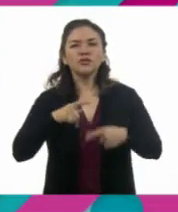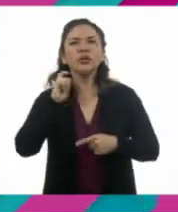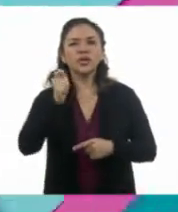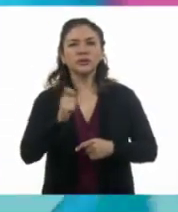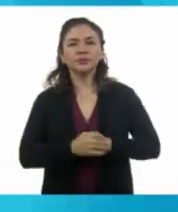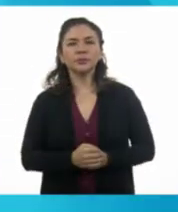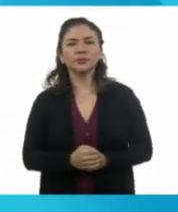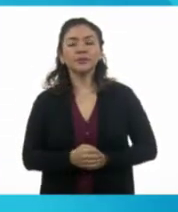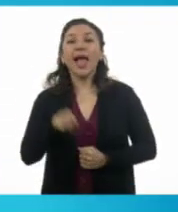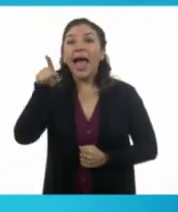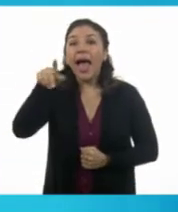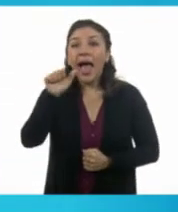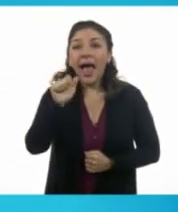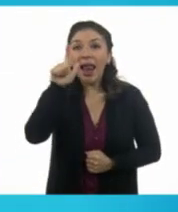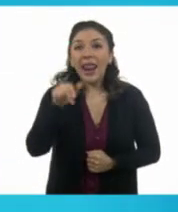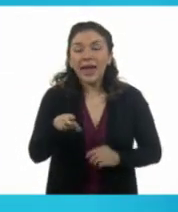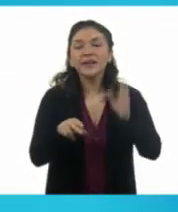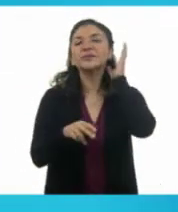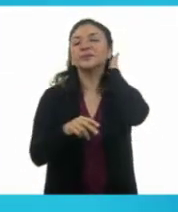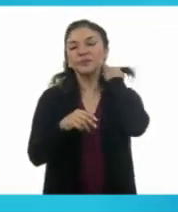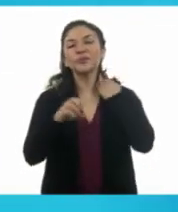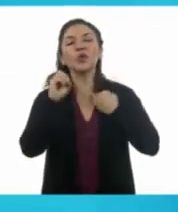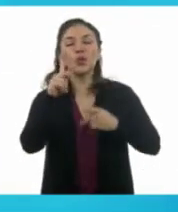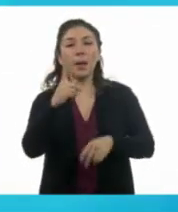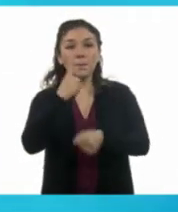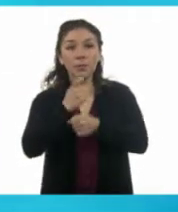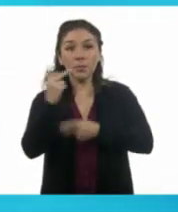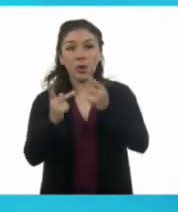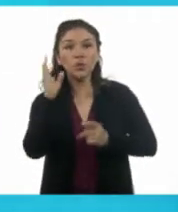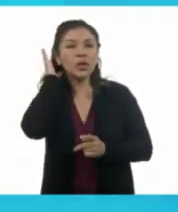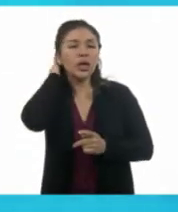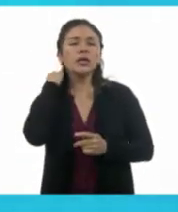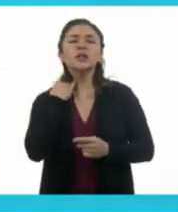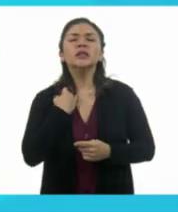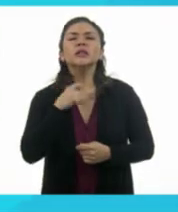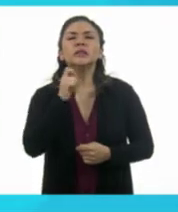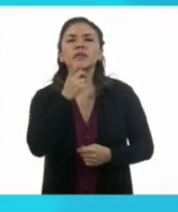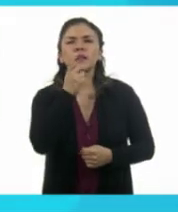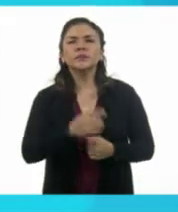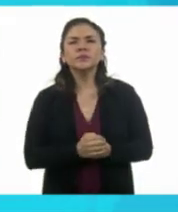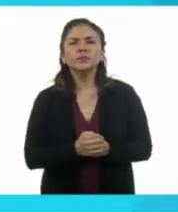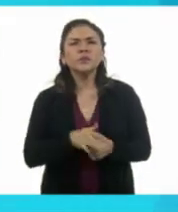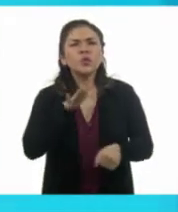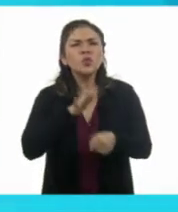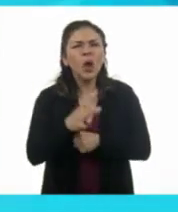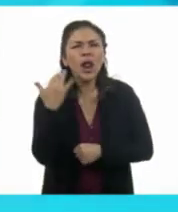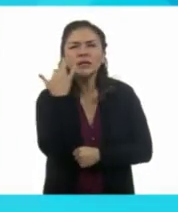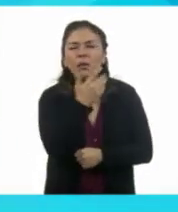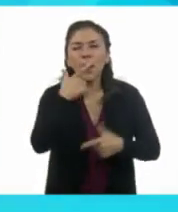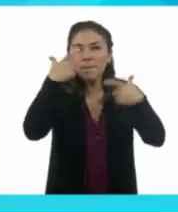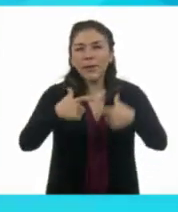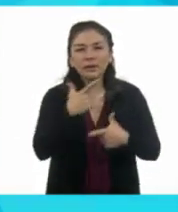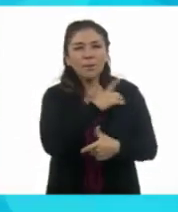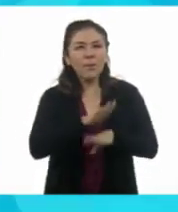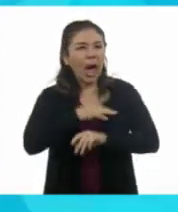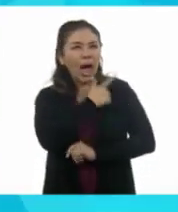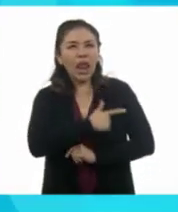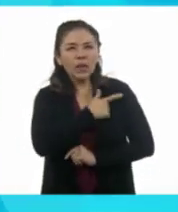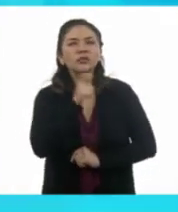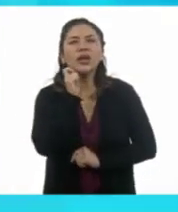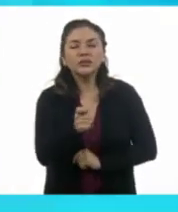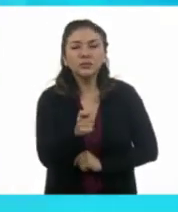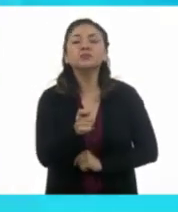¡Ah, es de Alan! La primera pregunta de Alan dice así. ¿Cuál es el sabor de tu pastel favorito?